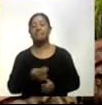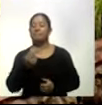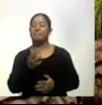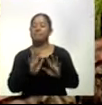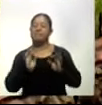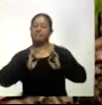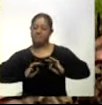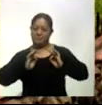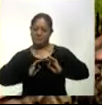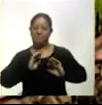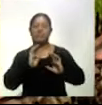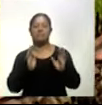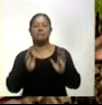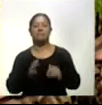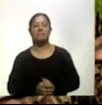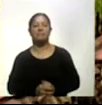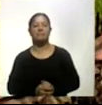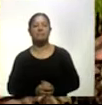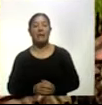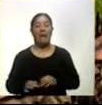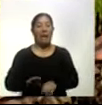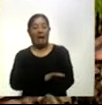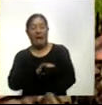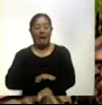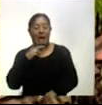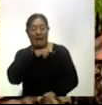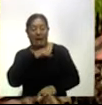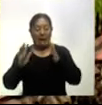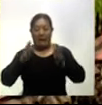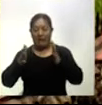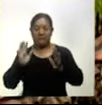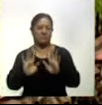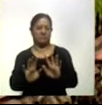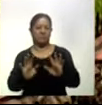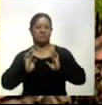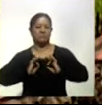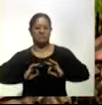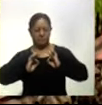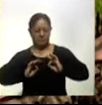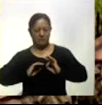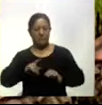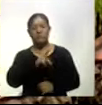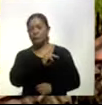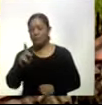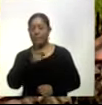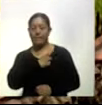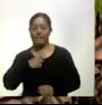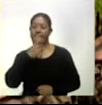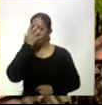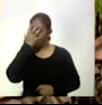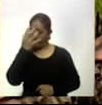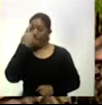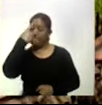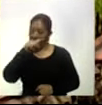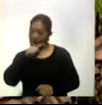paso a paso sin emocionarnos tanto sino tomar las cosas con seriedad para poder